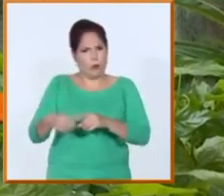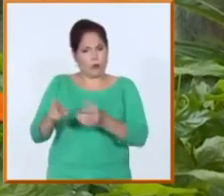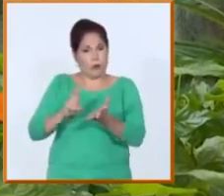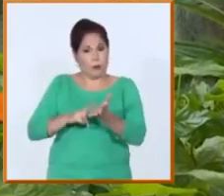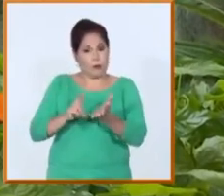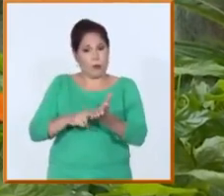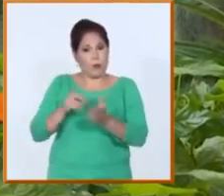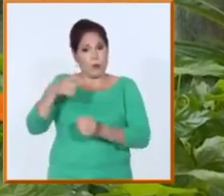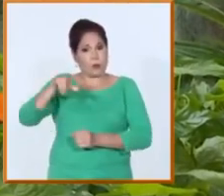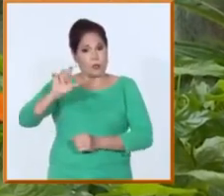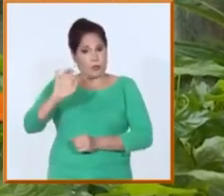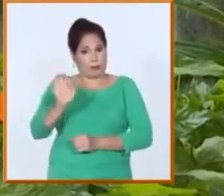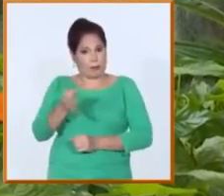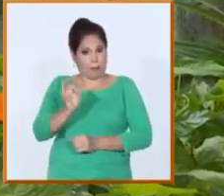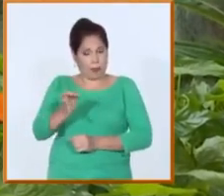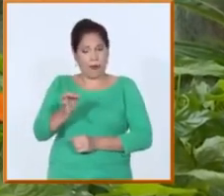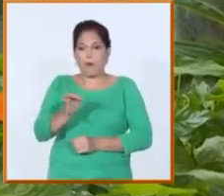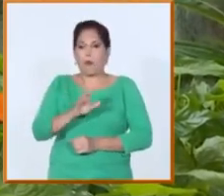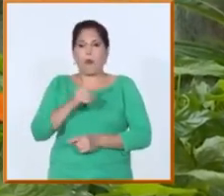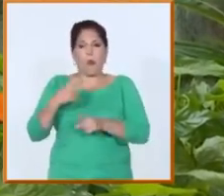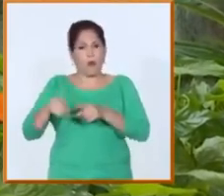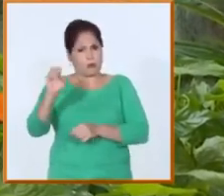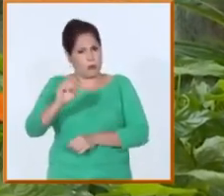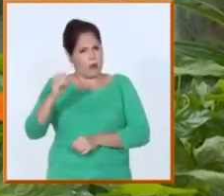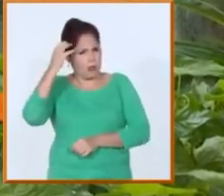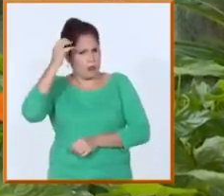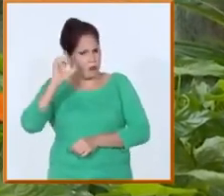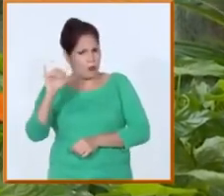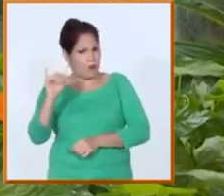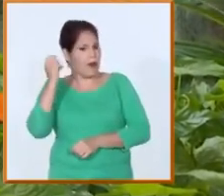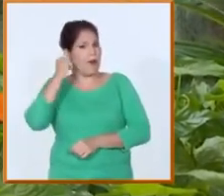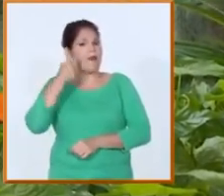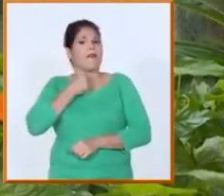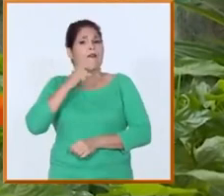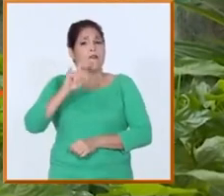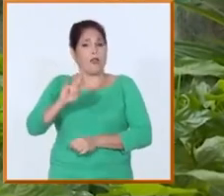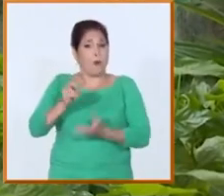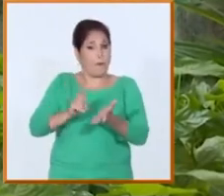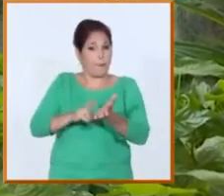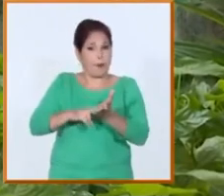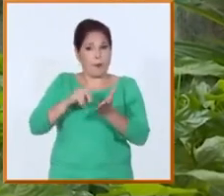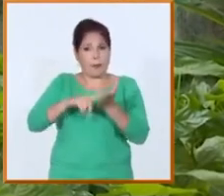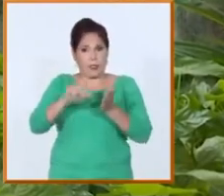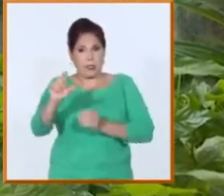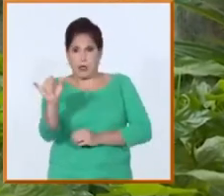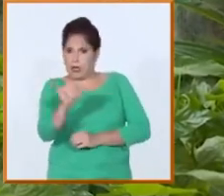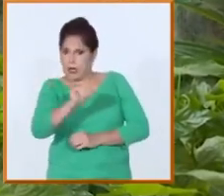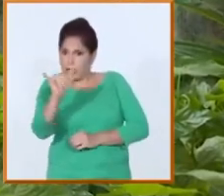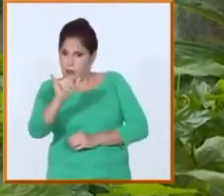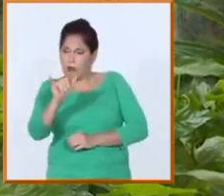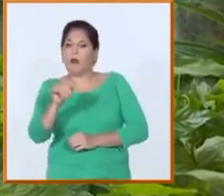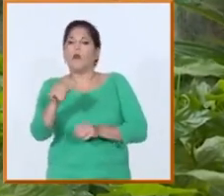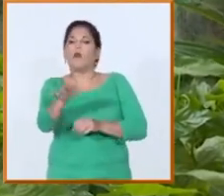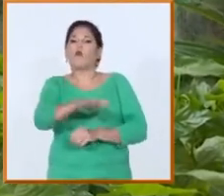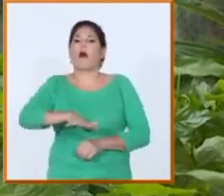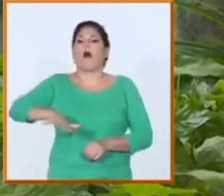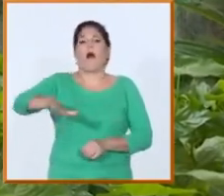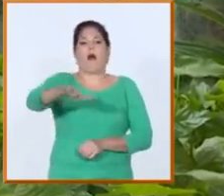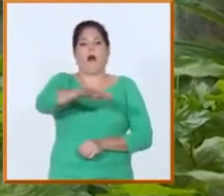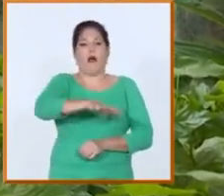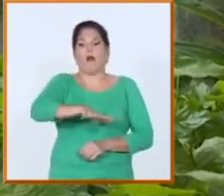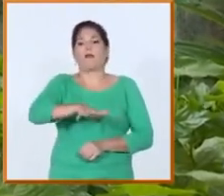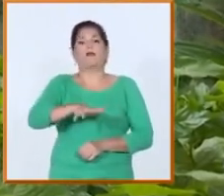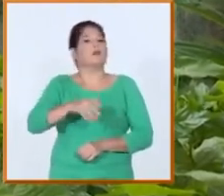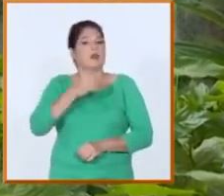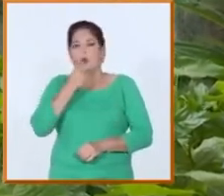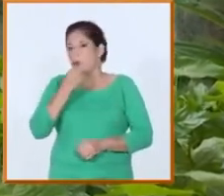de Jóvenes Comunistas y de las otras organizaciones como la FEU que también son militantes del partido tenemos este espacio a pesar de de